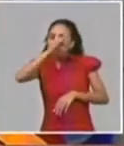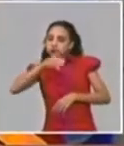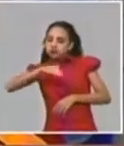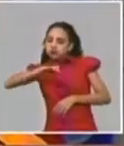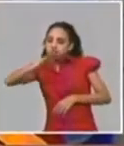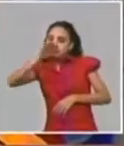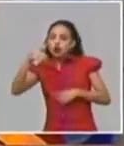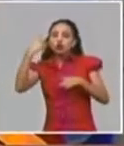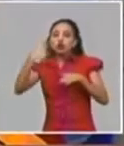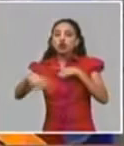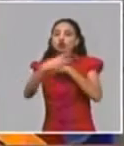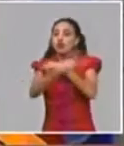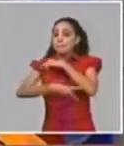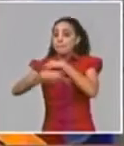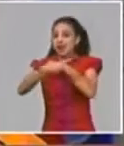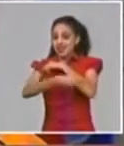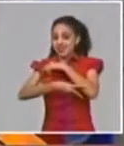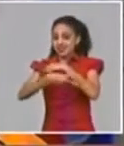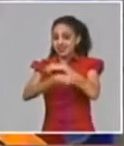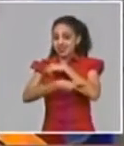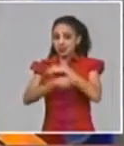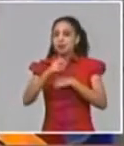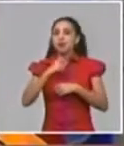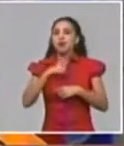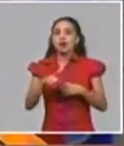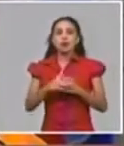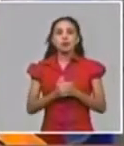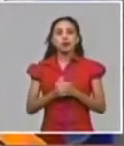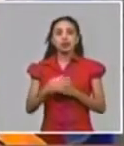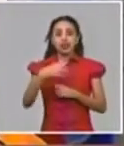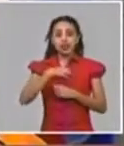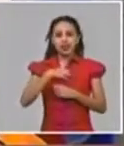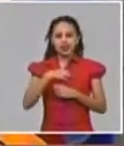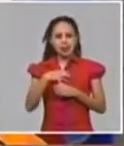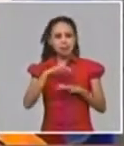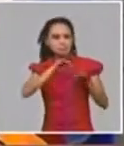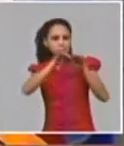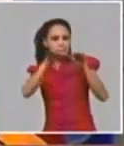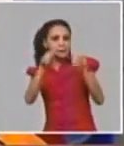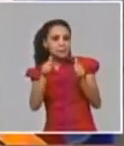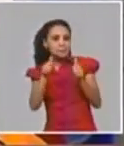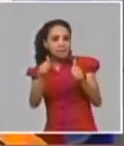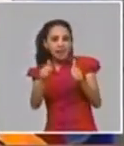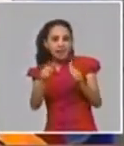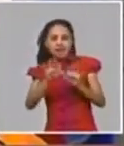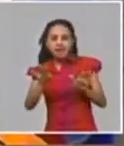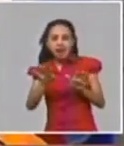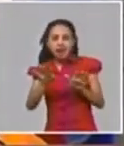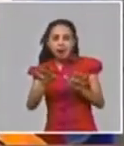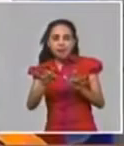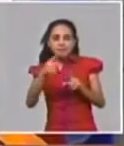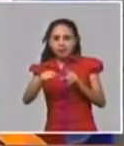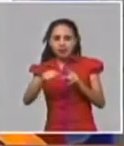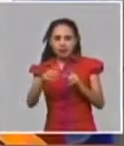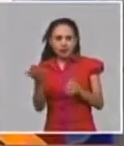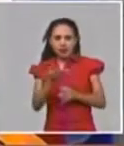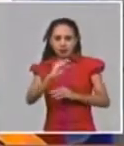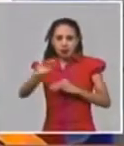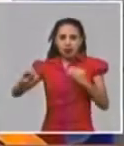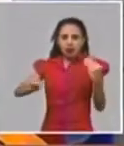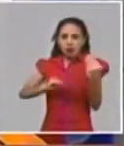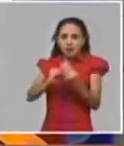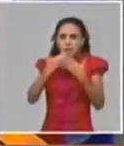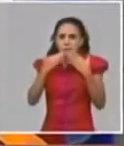las medidas cuando tenían un comportamiento similar al de nosotros es decir al de los días 60 de la epidemia